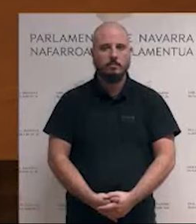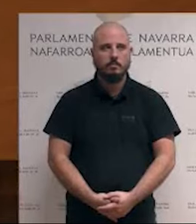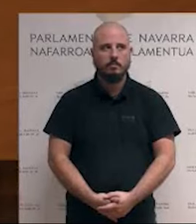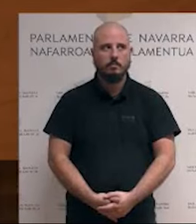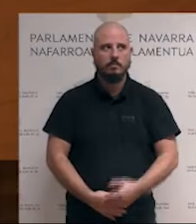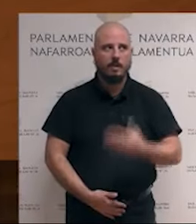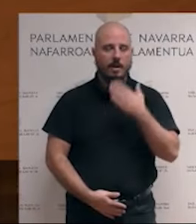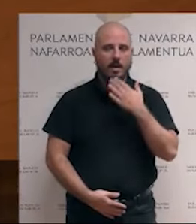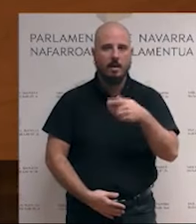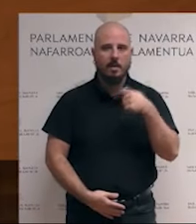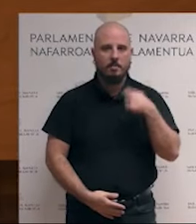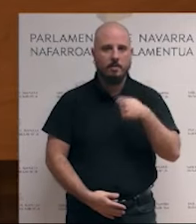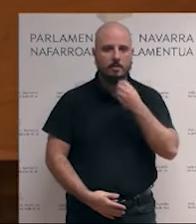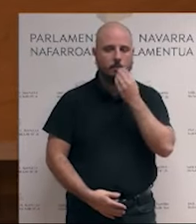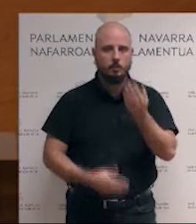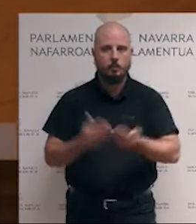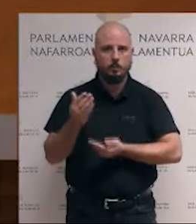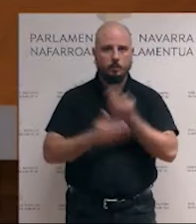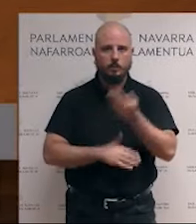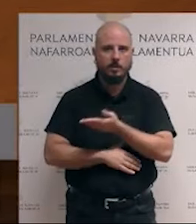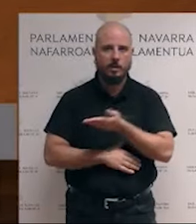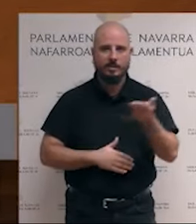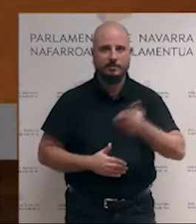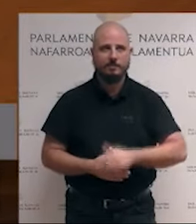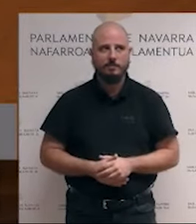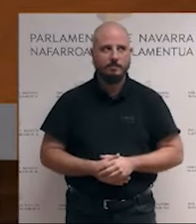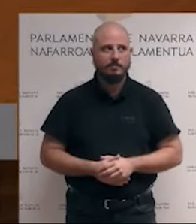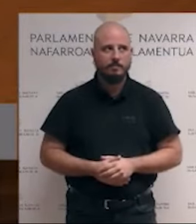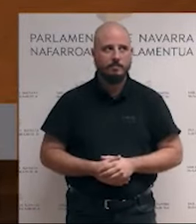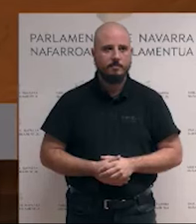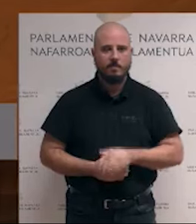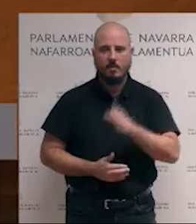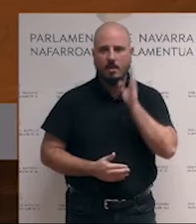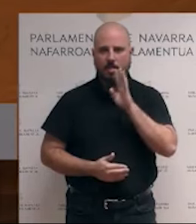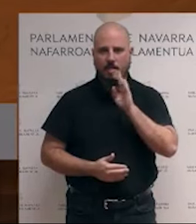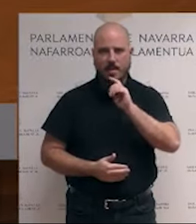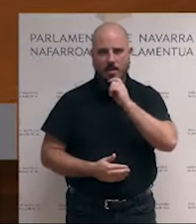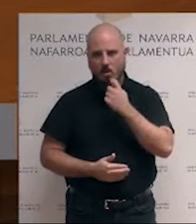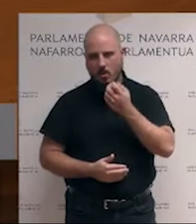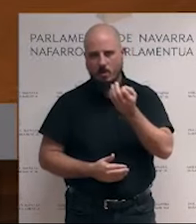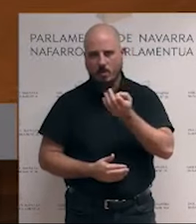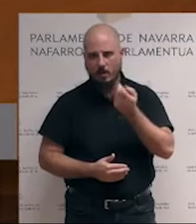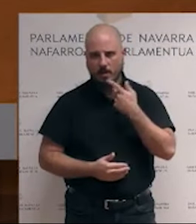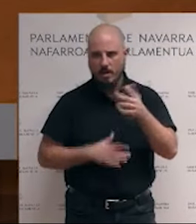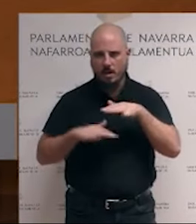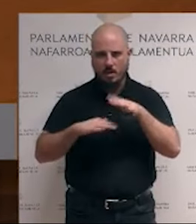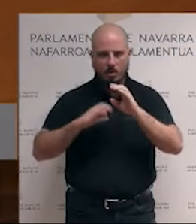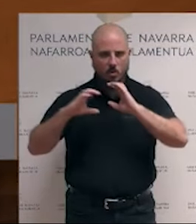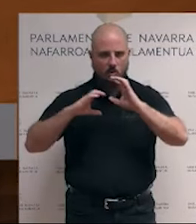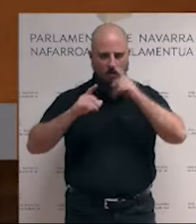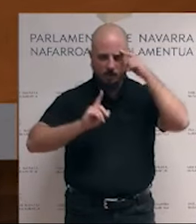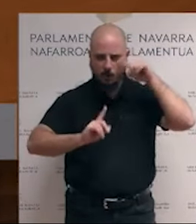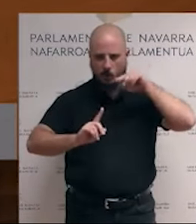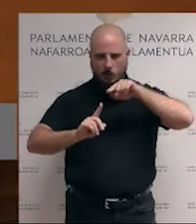...guerdió angustio ahí, pues bien, discurso de odio es la acción comunicativa que tiene como objetivo